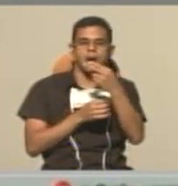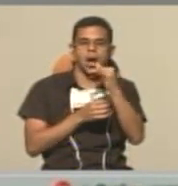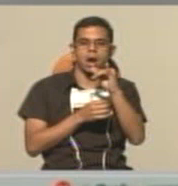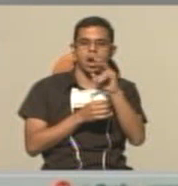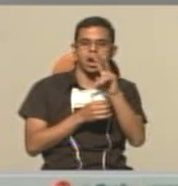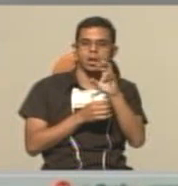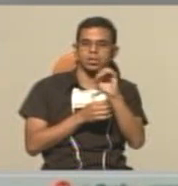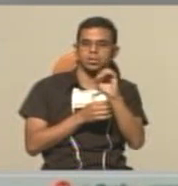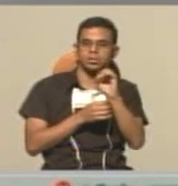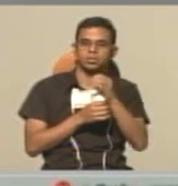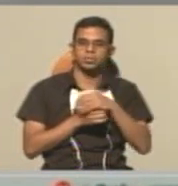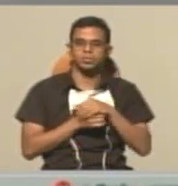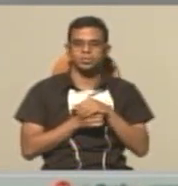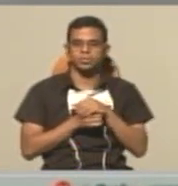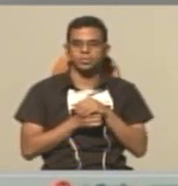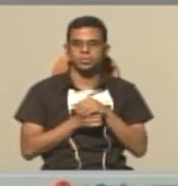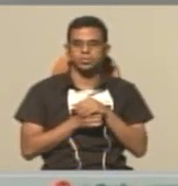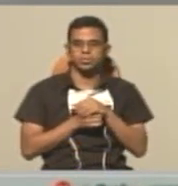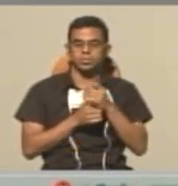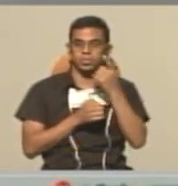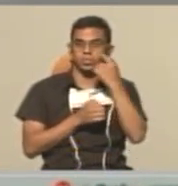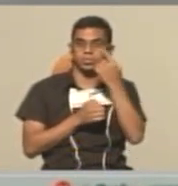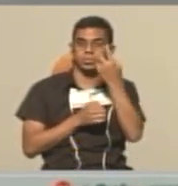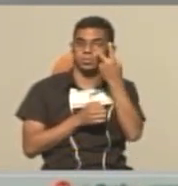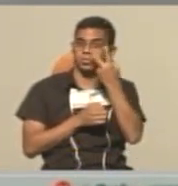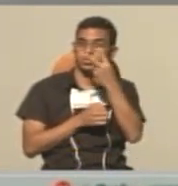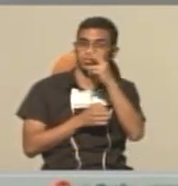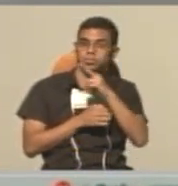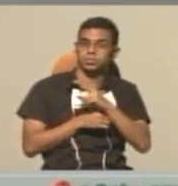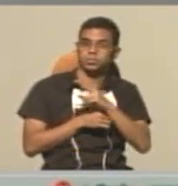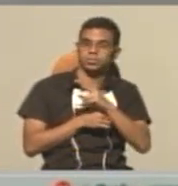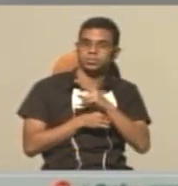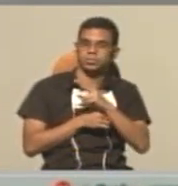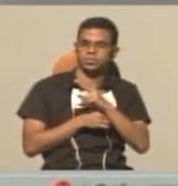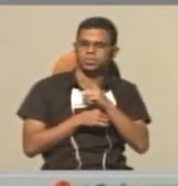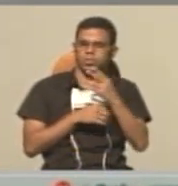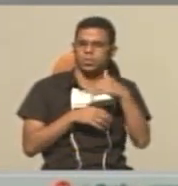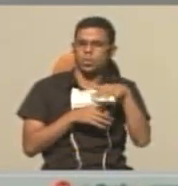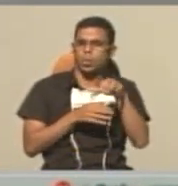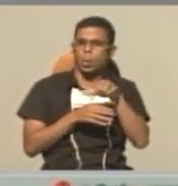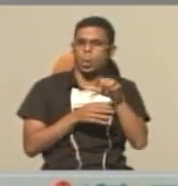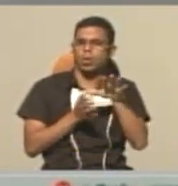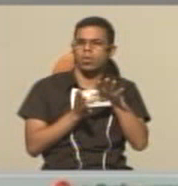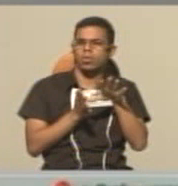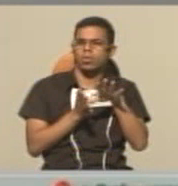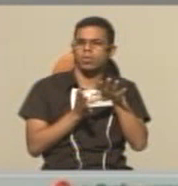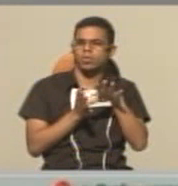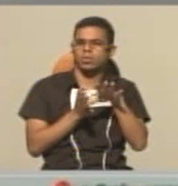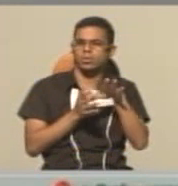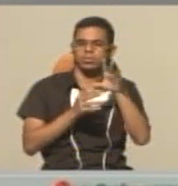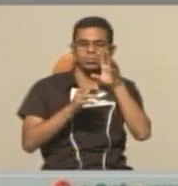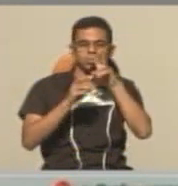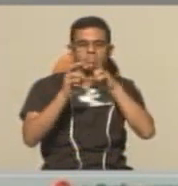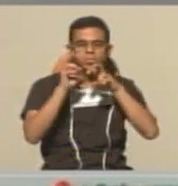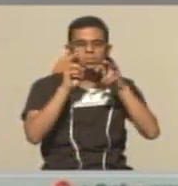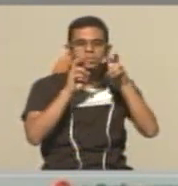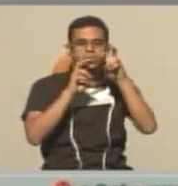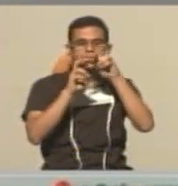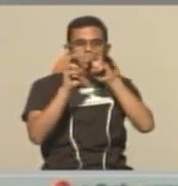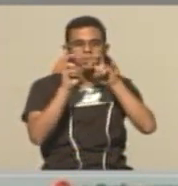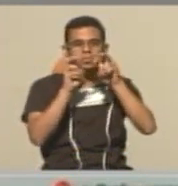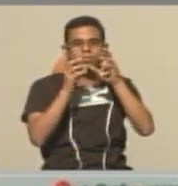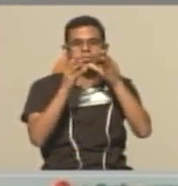y aquí se despliega una ventana donde exploramos las